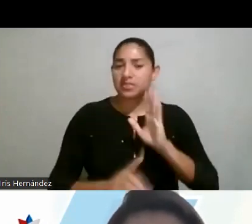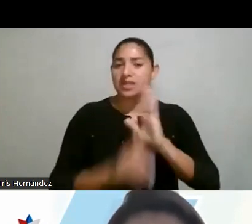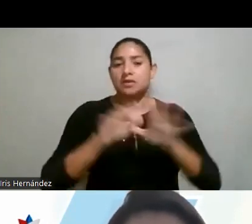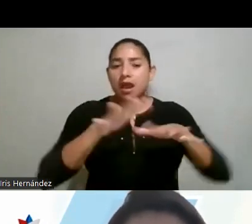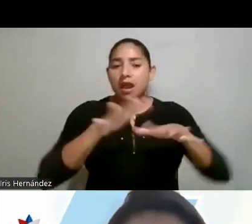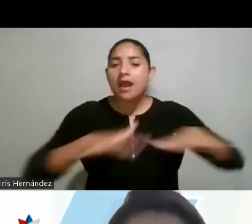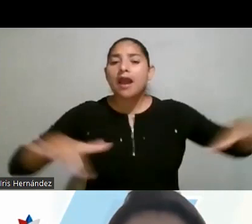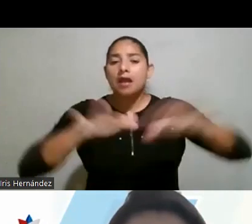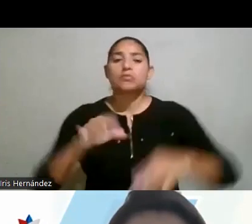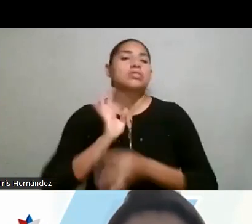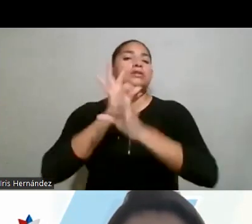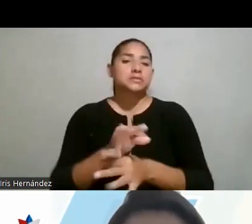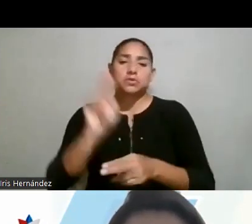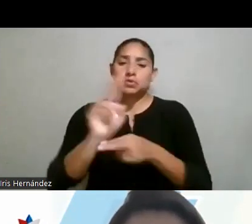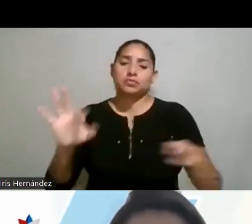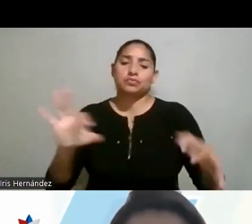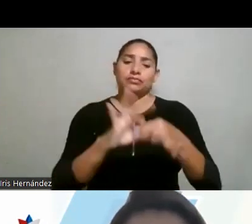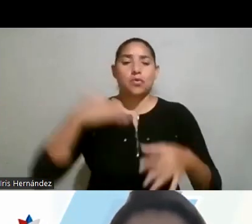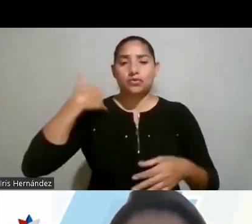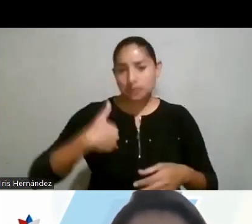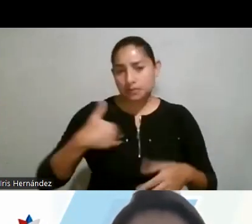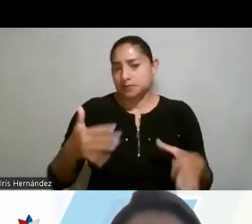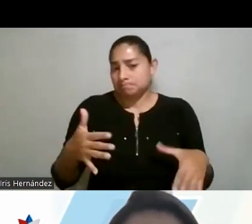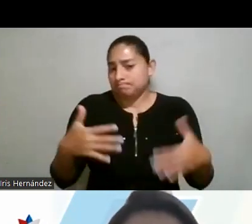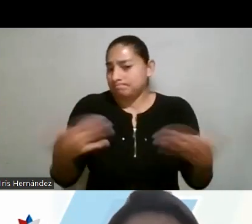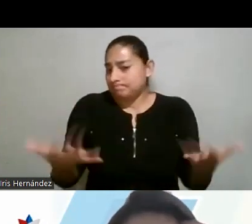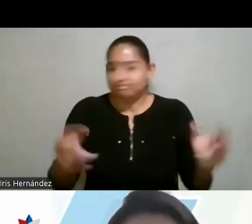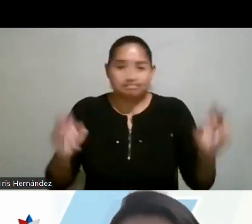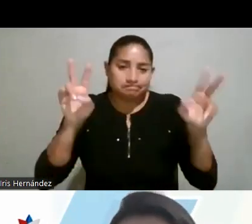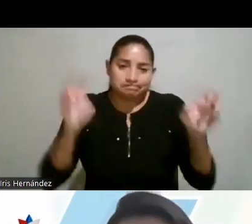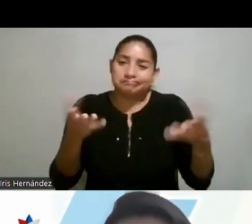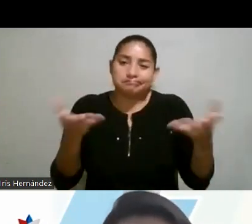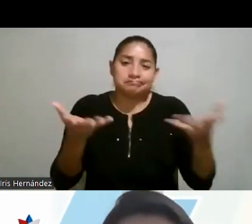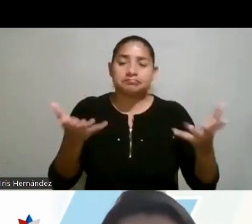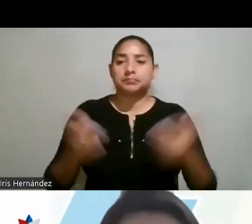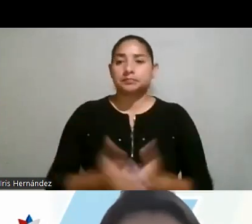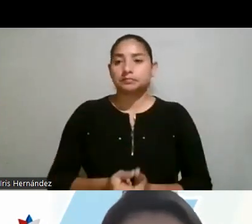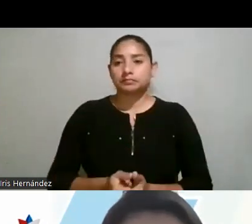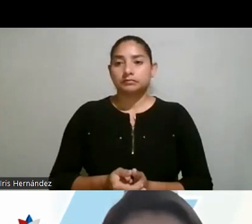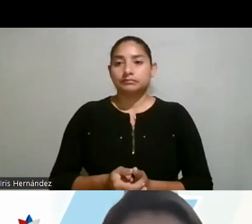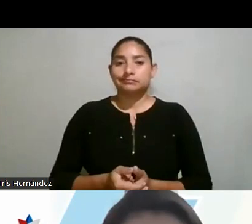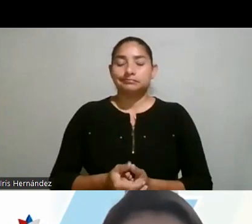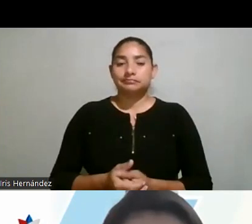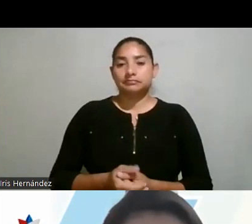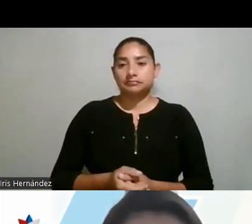campos que típicamente se han asociado a los hombres. Esto es un tema de, podríamos decir,